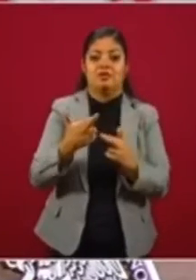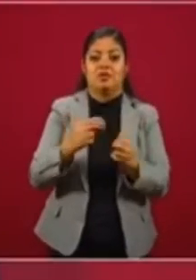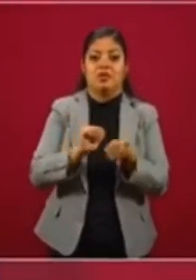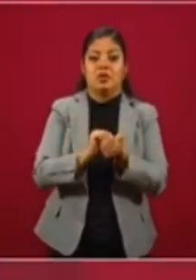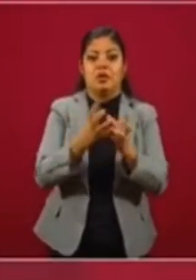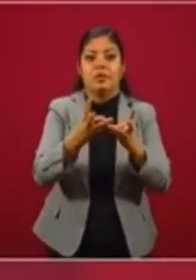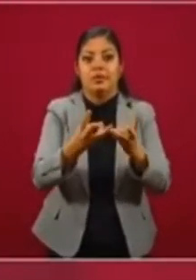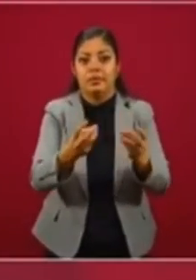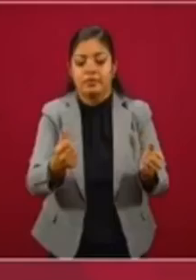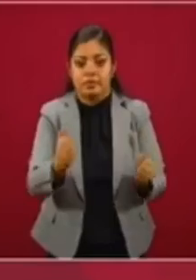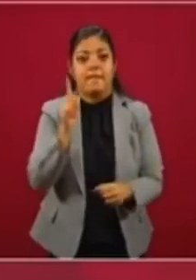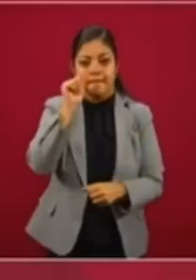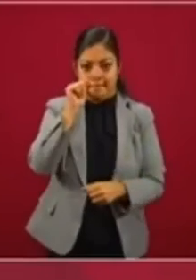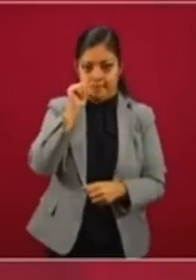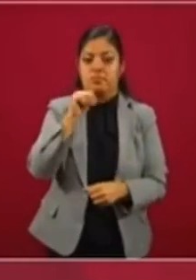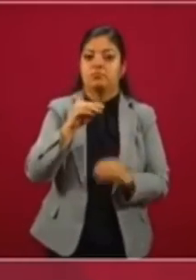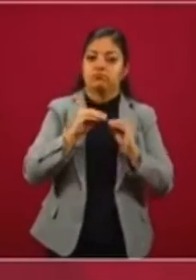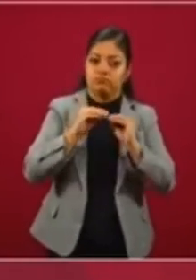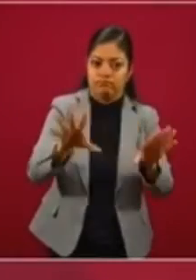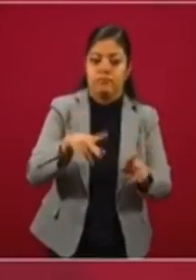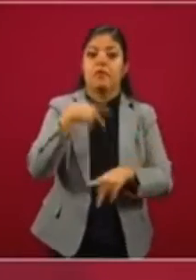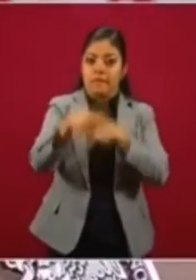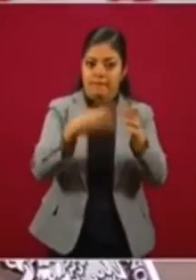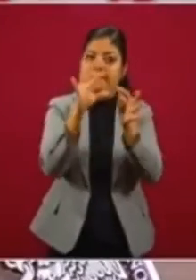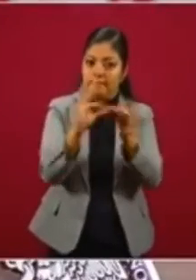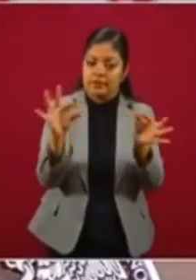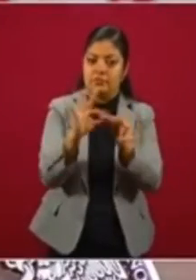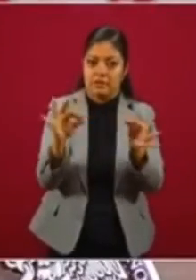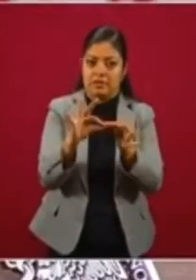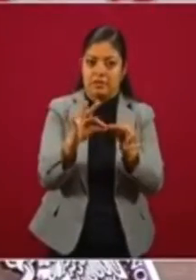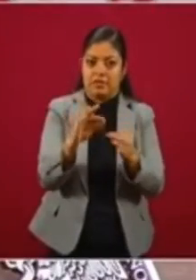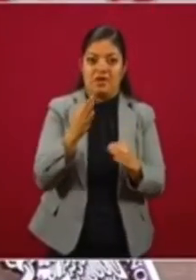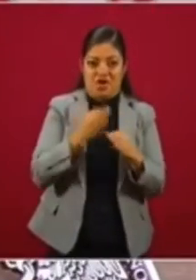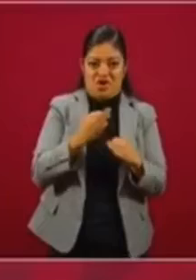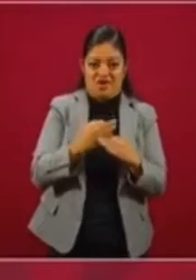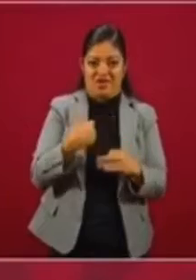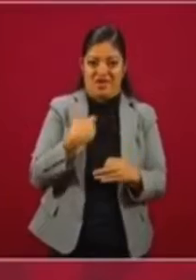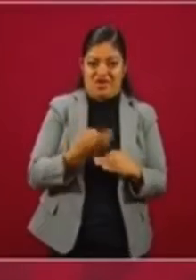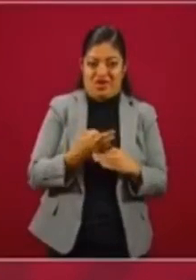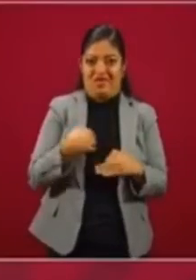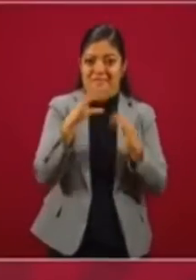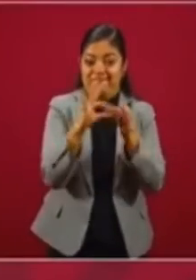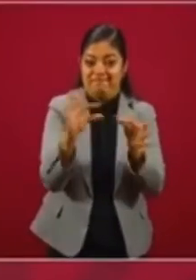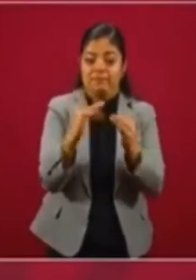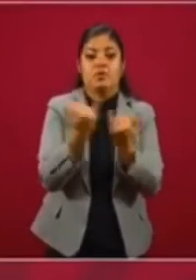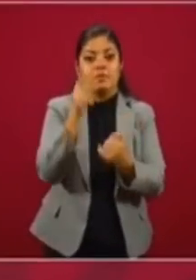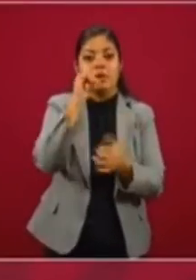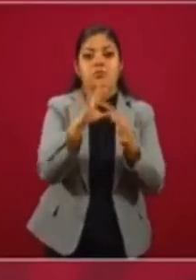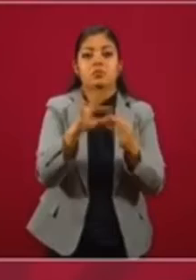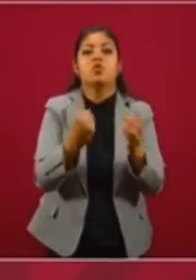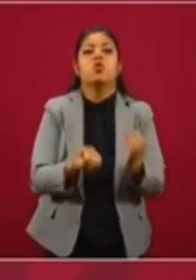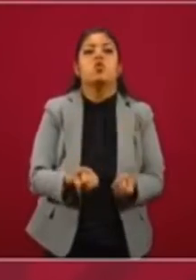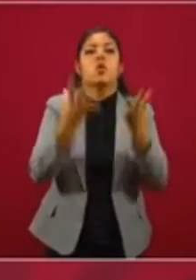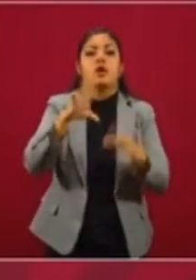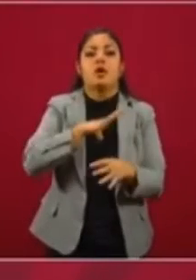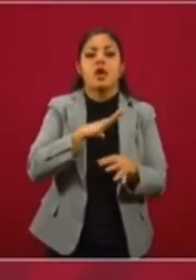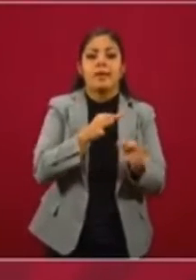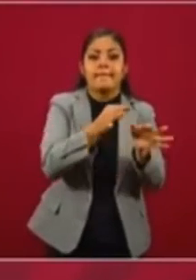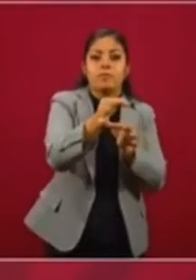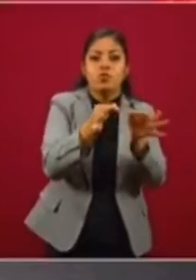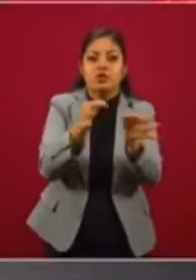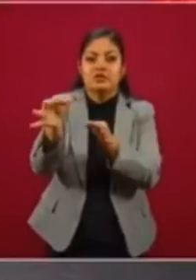y se va a exponer esto que estoy mencionando, de cuántos municipios están